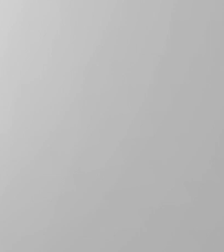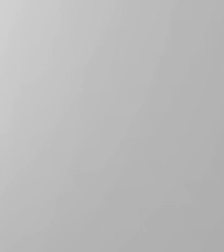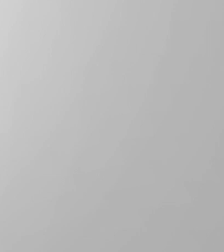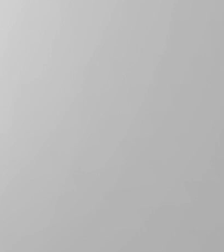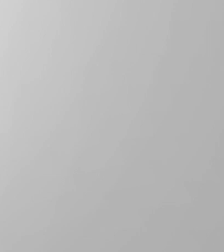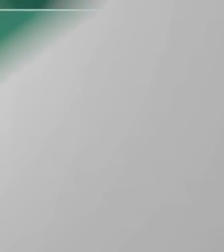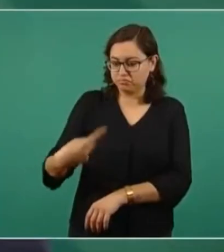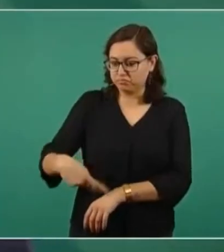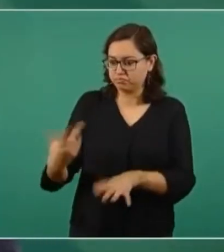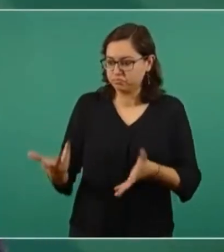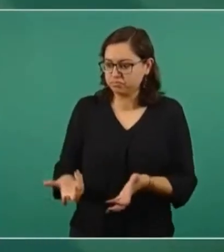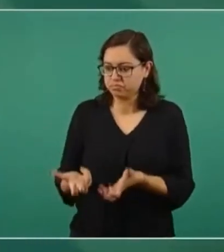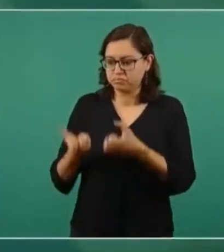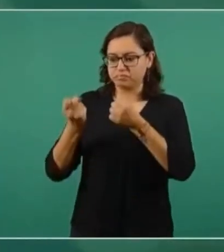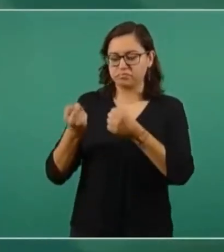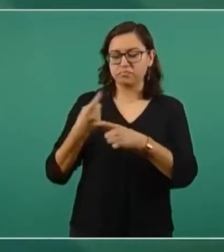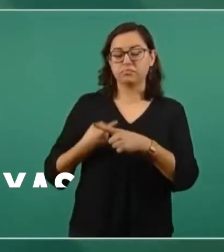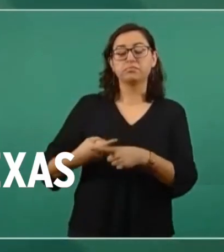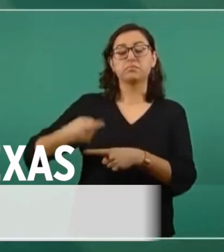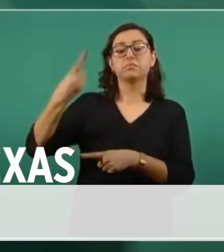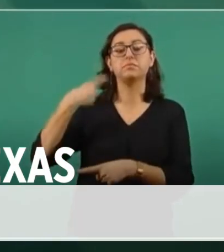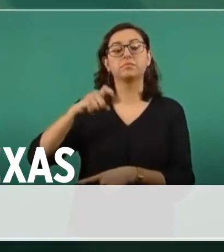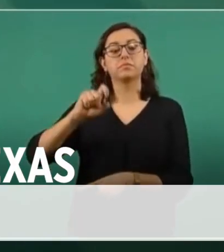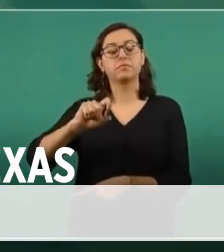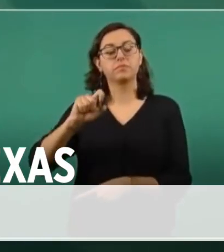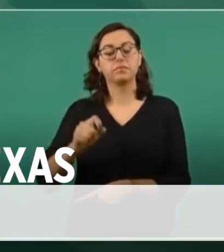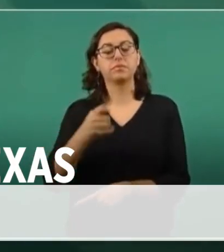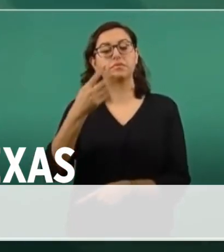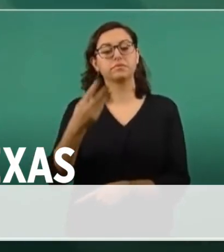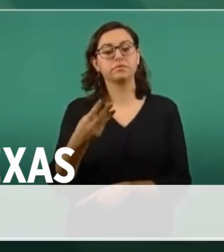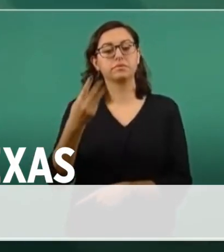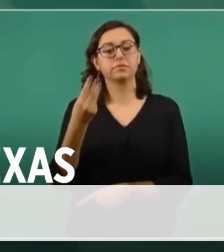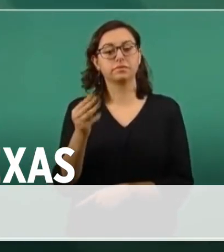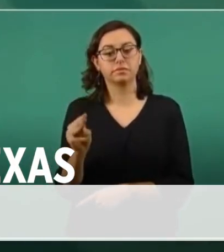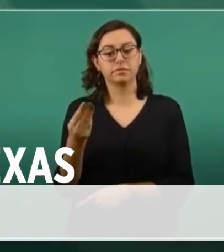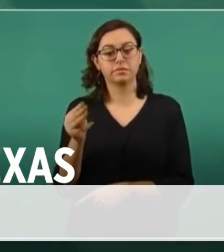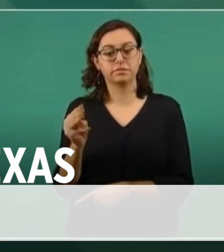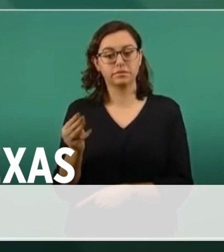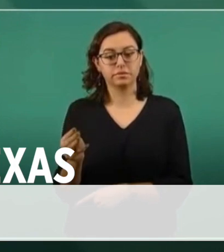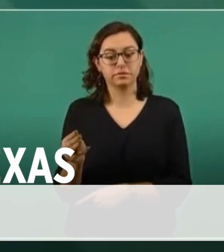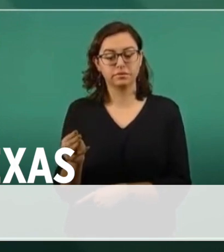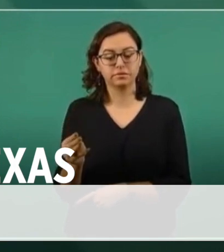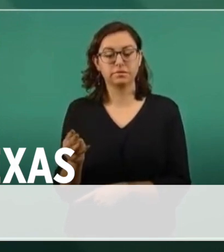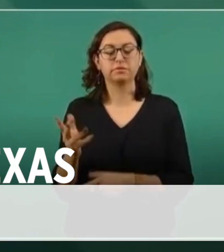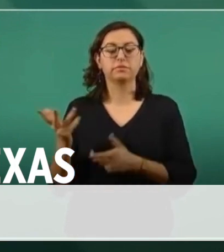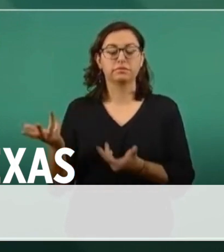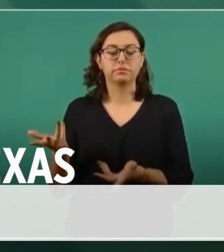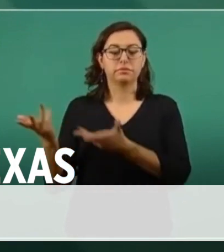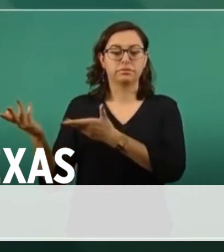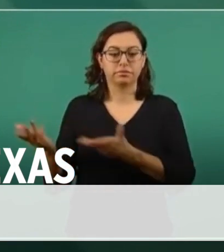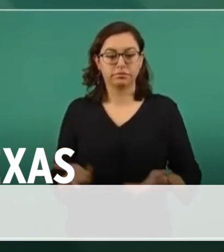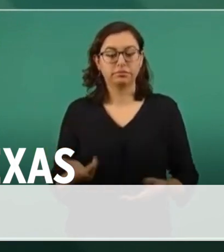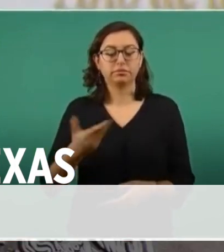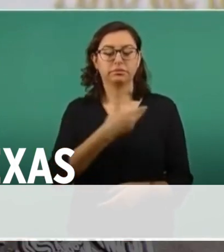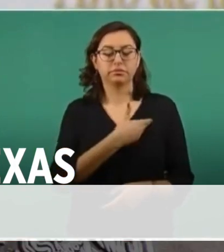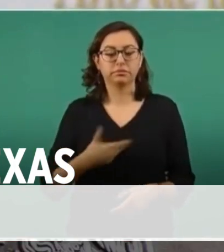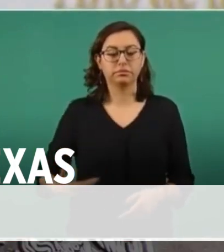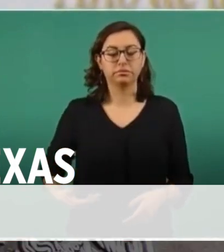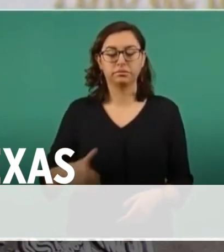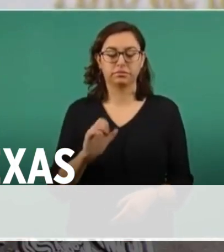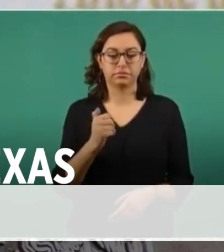El pasado 24 de mayo, contando con la presencia del presidente de la República,